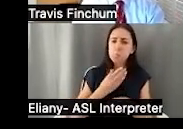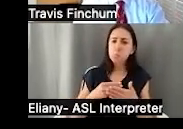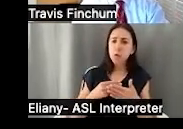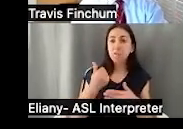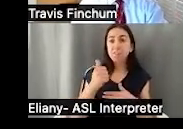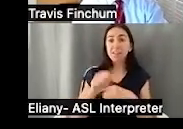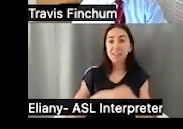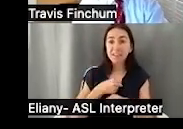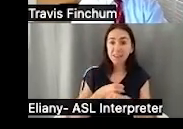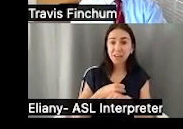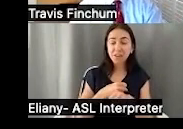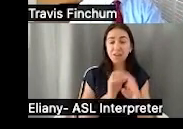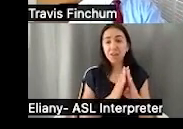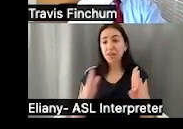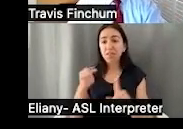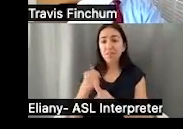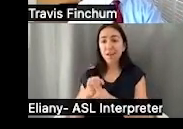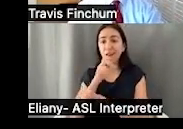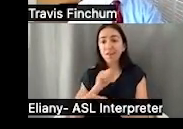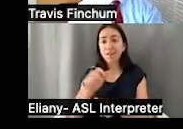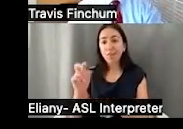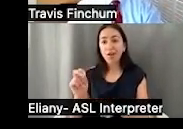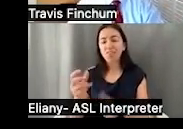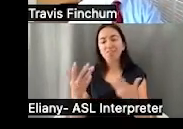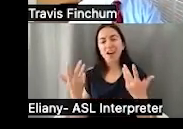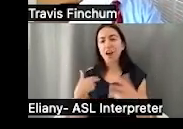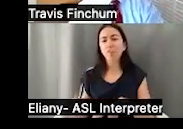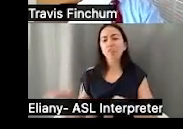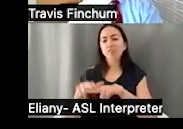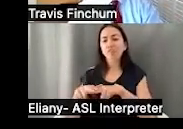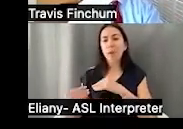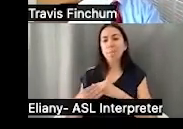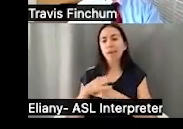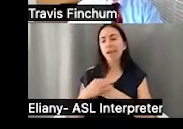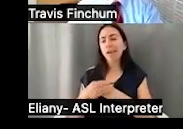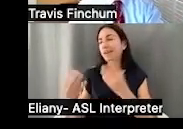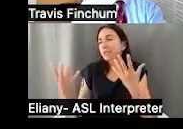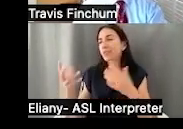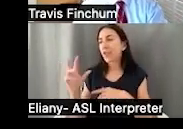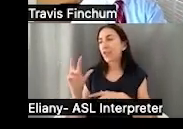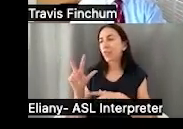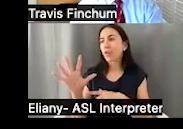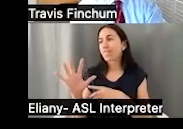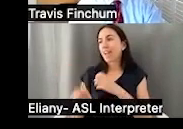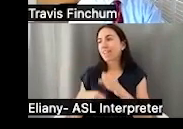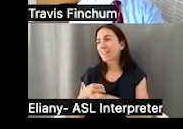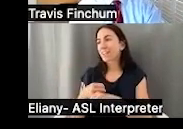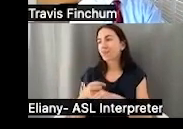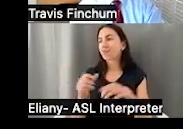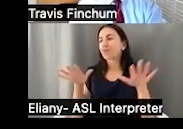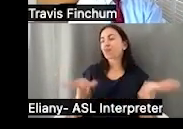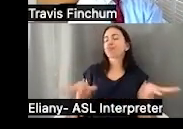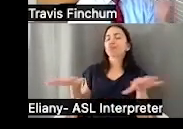gana bien unos 10 años seguidos y después a los 30 dicen, bueno, voy a ir sentarme a la playa en los siguientes